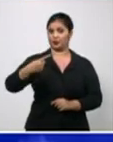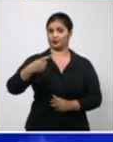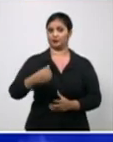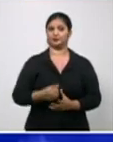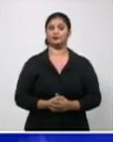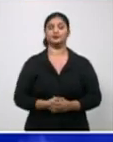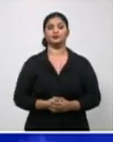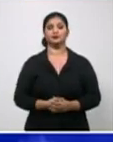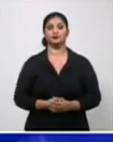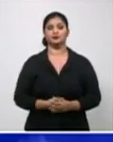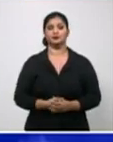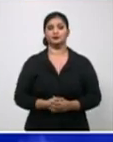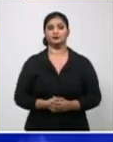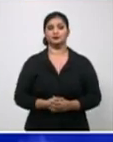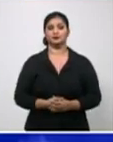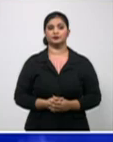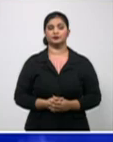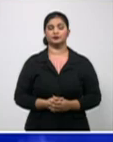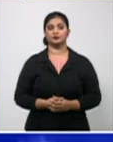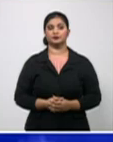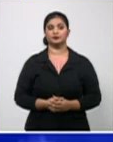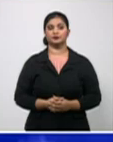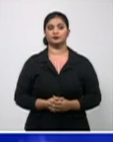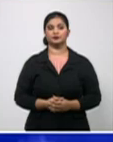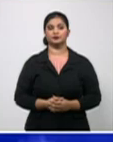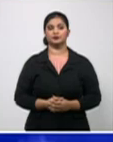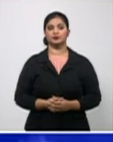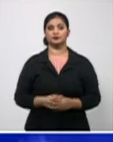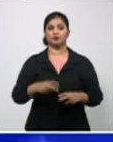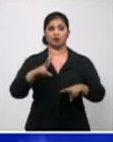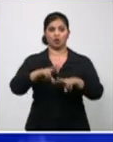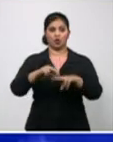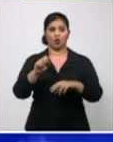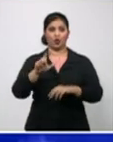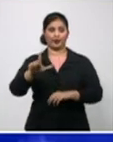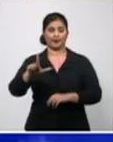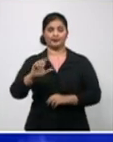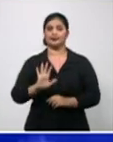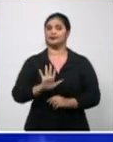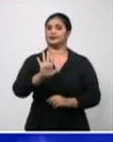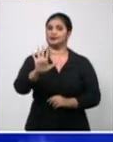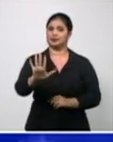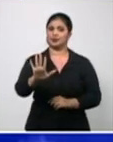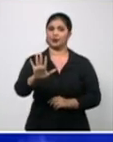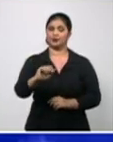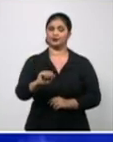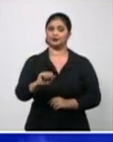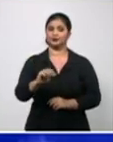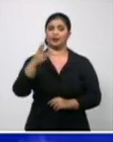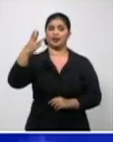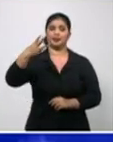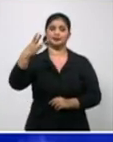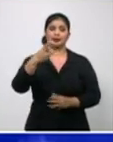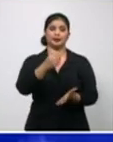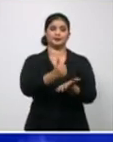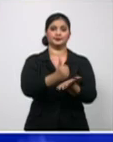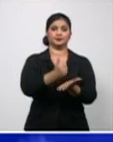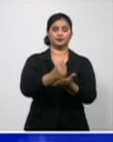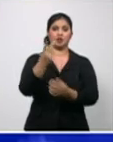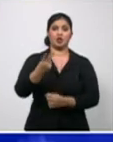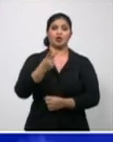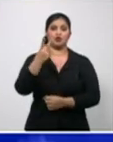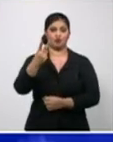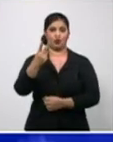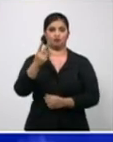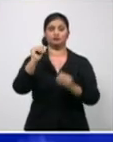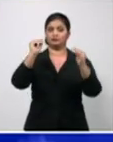En la provincia de Holguín, se diagnostican cinco importados. Tres del municipio de Holguín. Dos del municipio